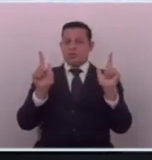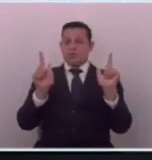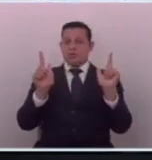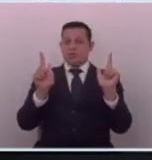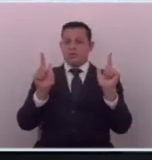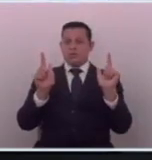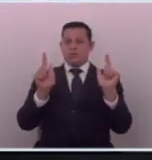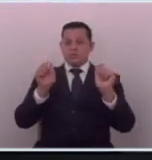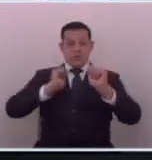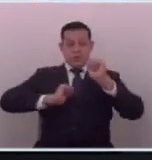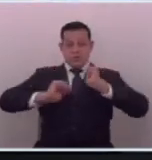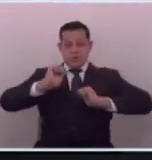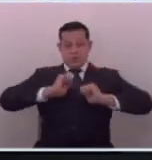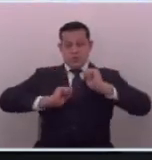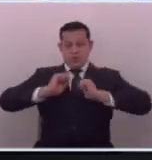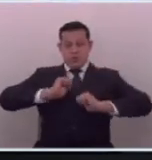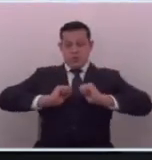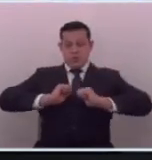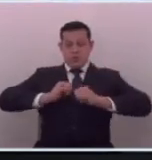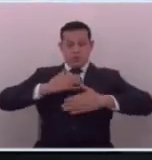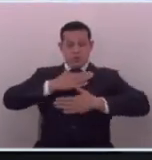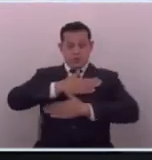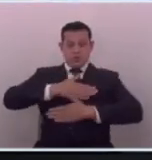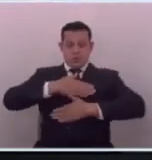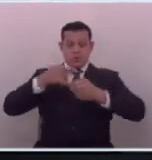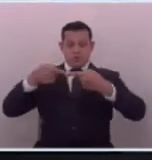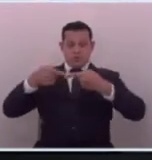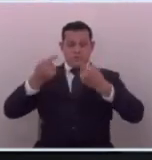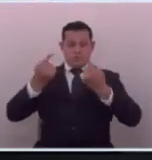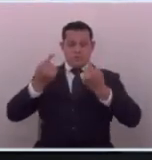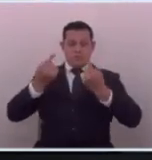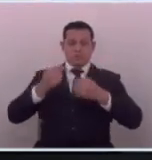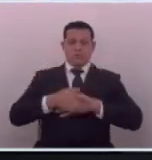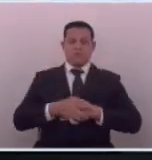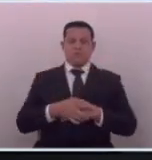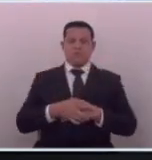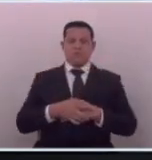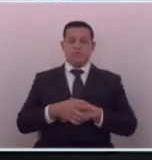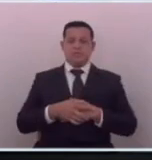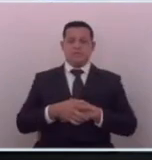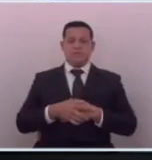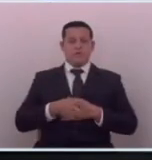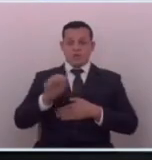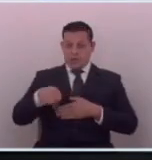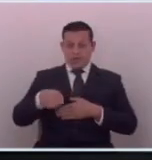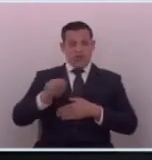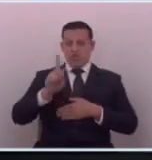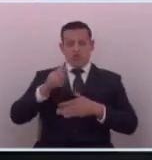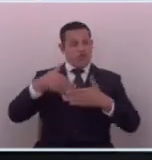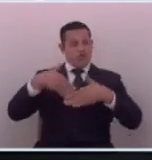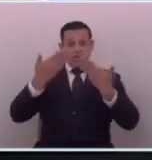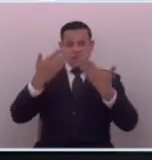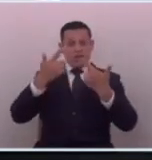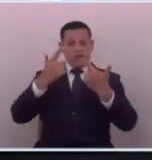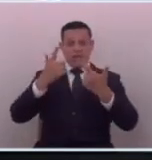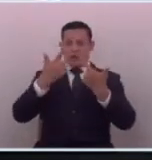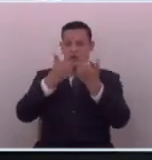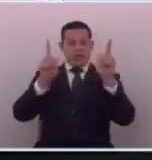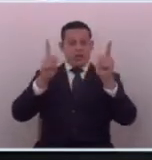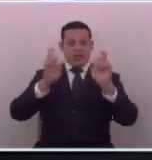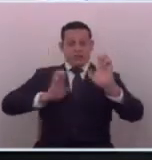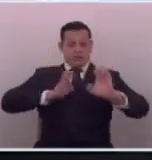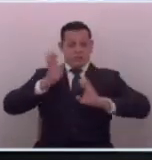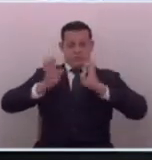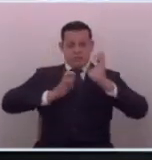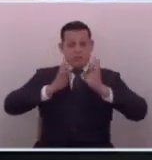el mero acto en sí goza de una contradicción porque si no hubiera libertad de expresión no podrían pararse ahí a